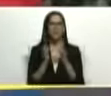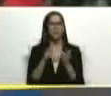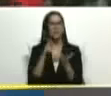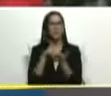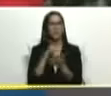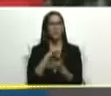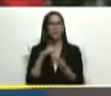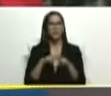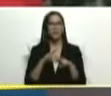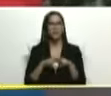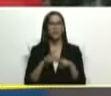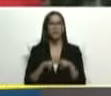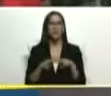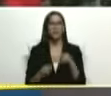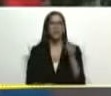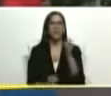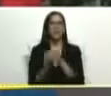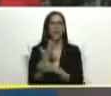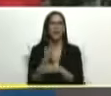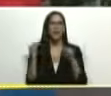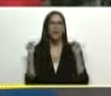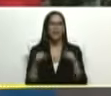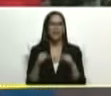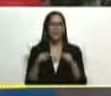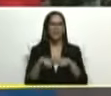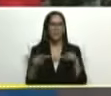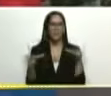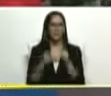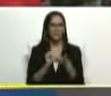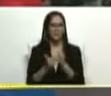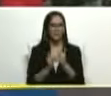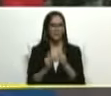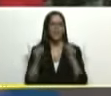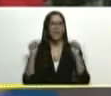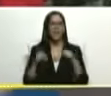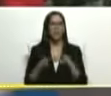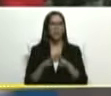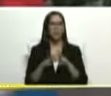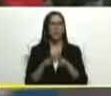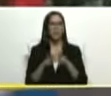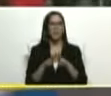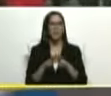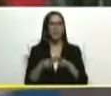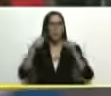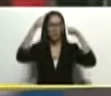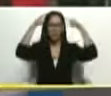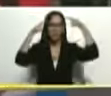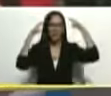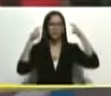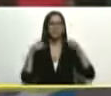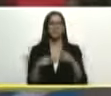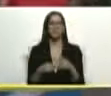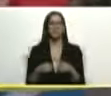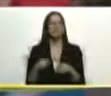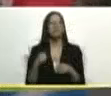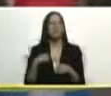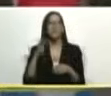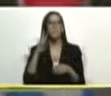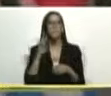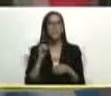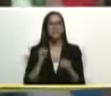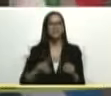nuestros niños reinaugurando esta cancha en este urbanismo Hugo Chávez Fría son 20